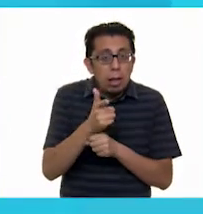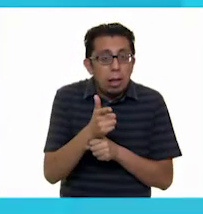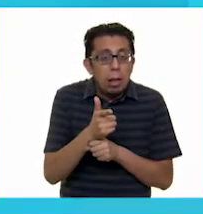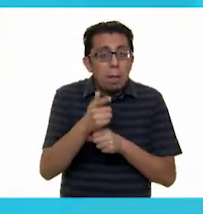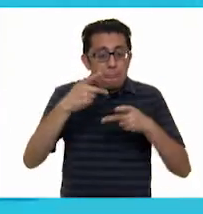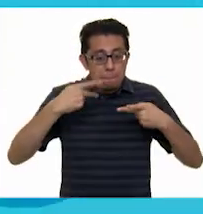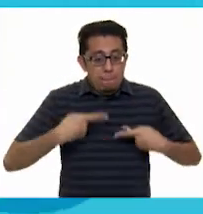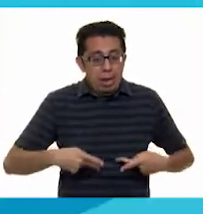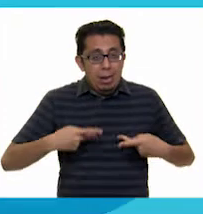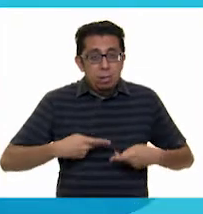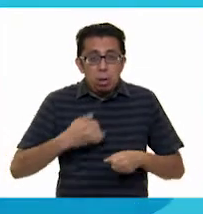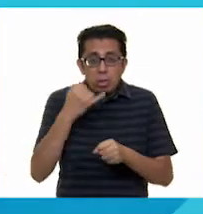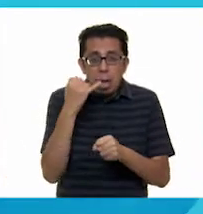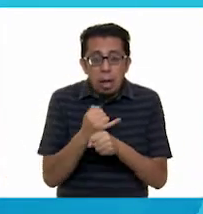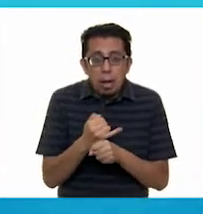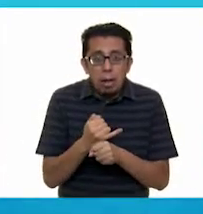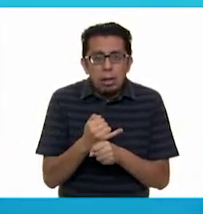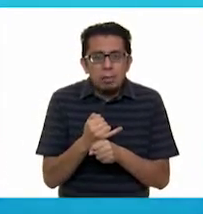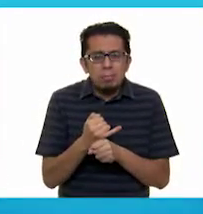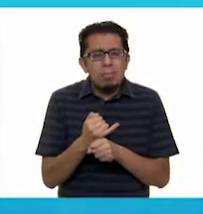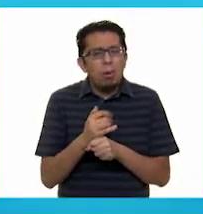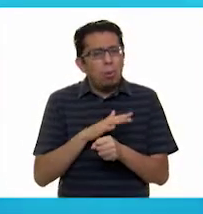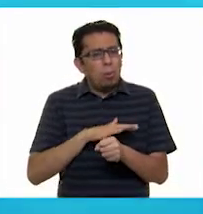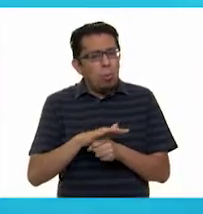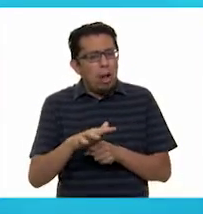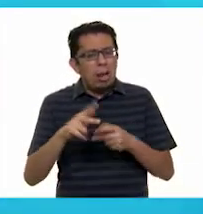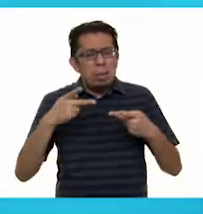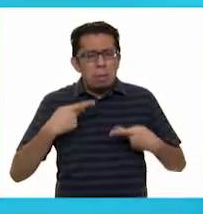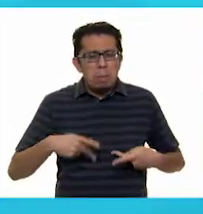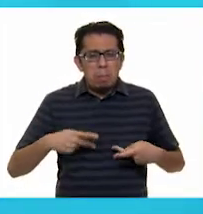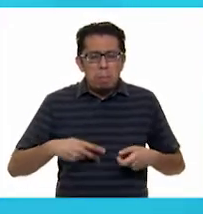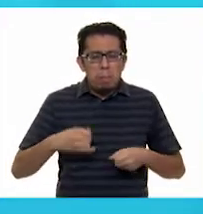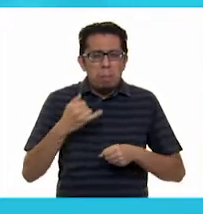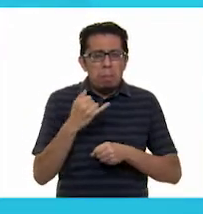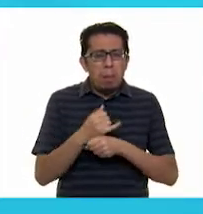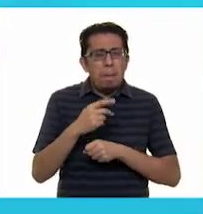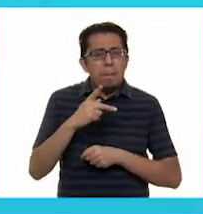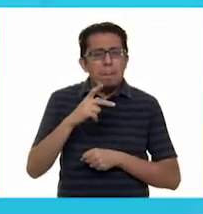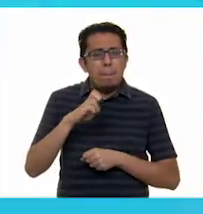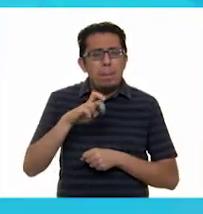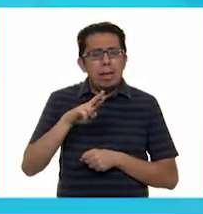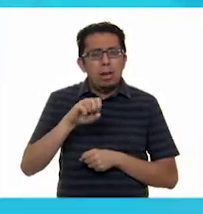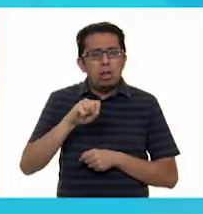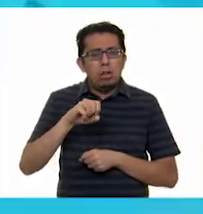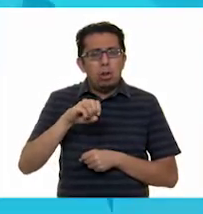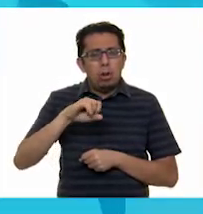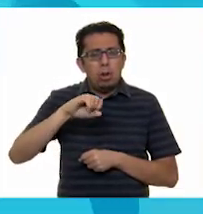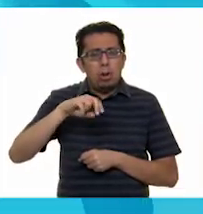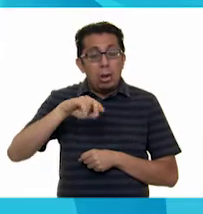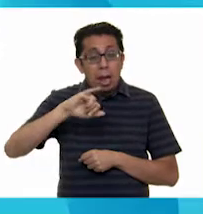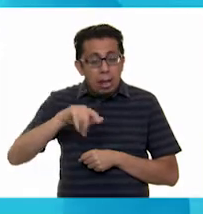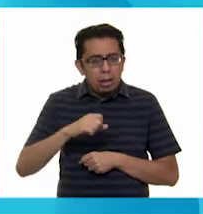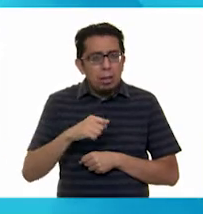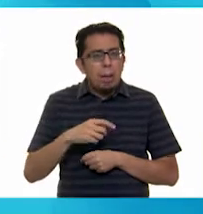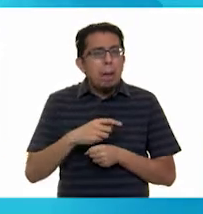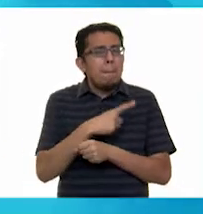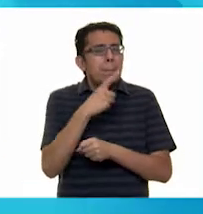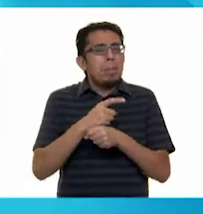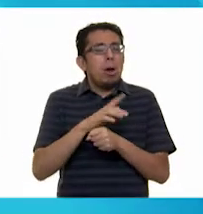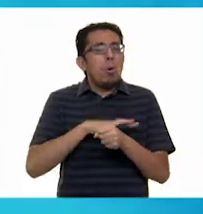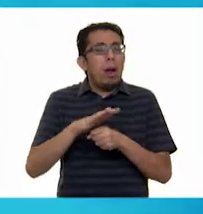personajes. ¡Ay, cuáles eran los personajes, Alexia! Primero, los principales. Los principales eran